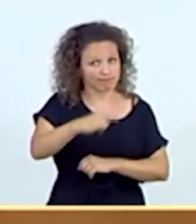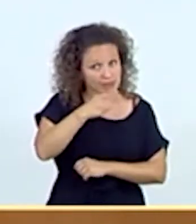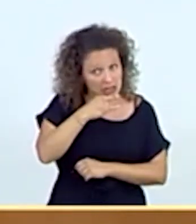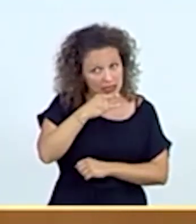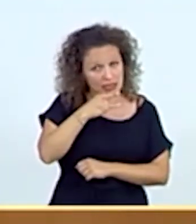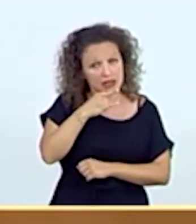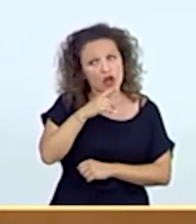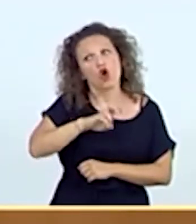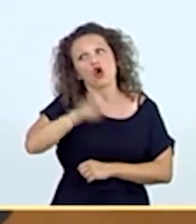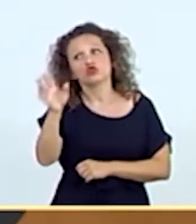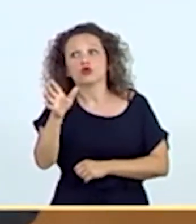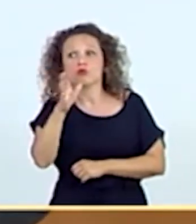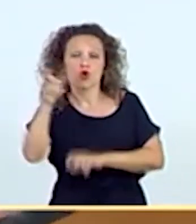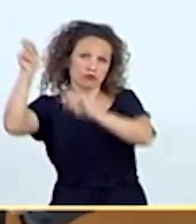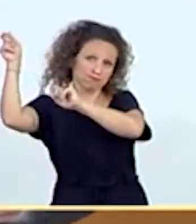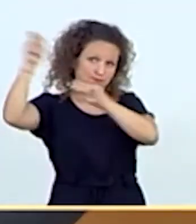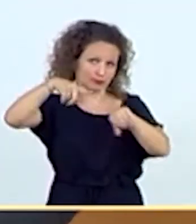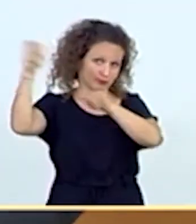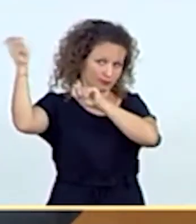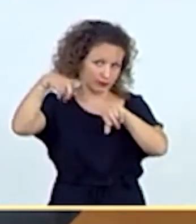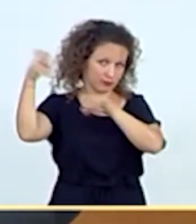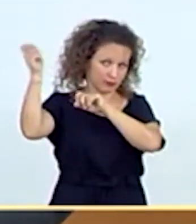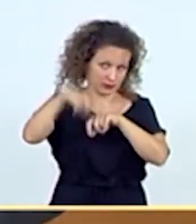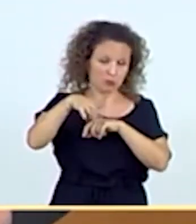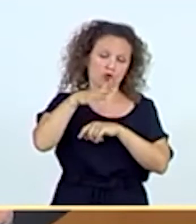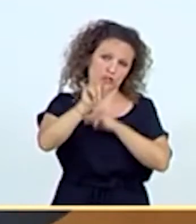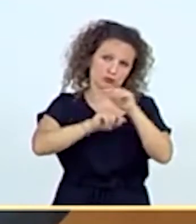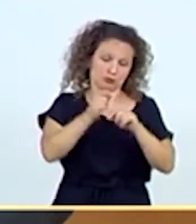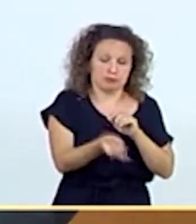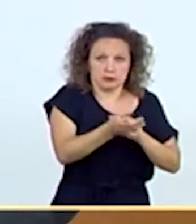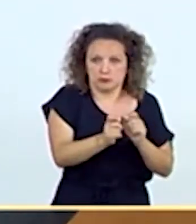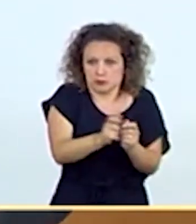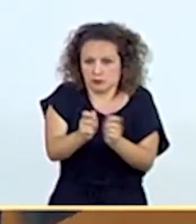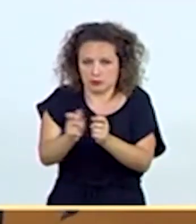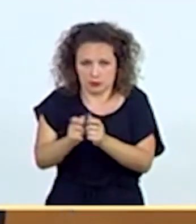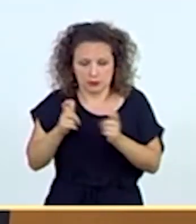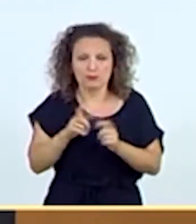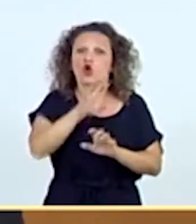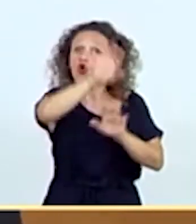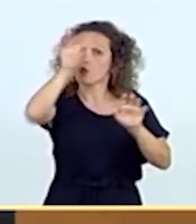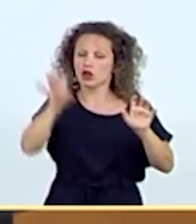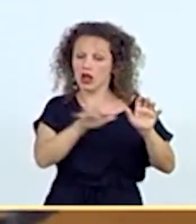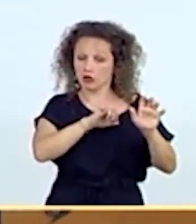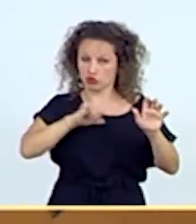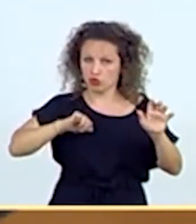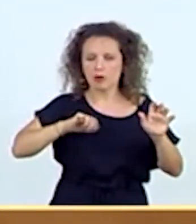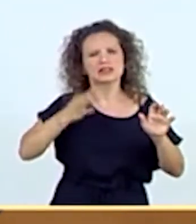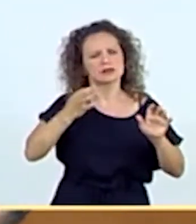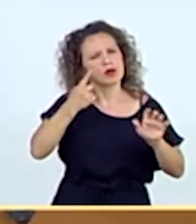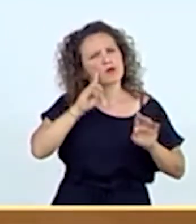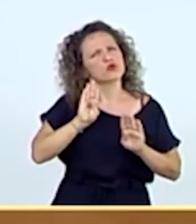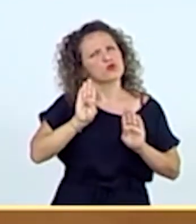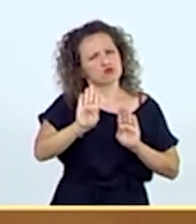vinculados a importación de casos. Las comunidades autónomas, he de decir, siempre con prudencia, porque, evidentemente,